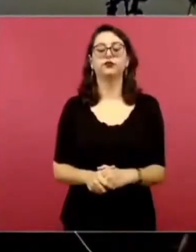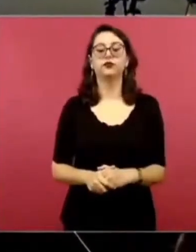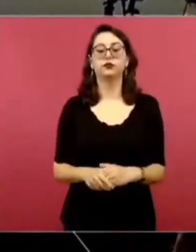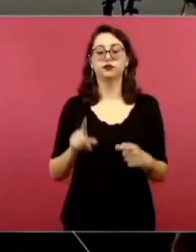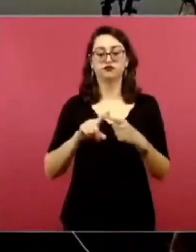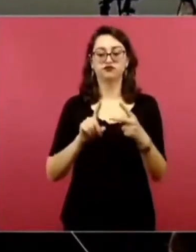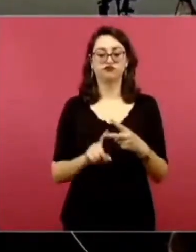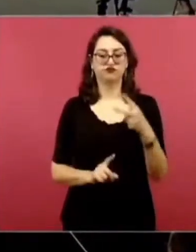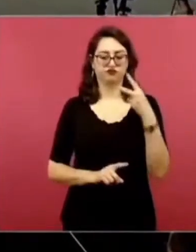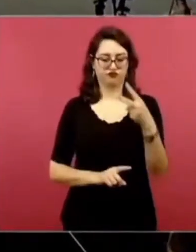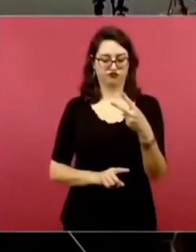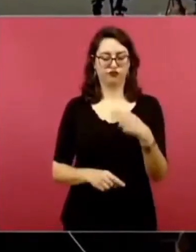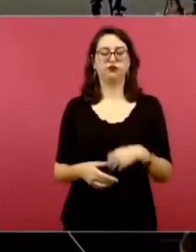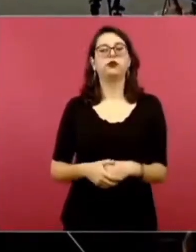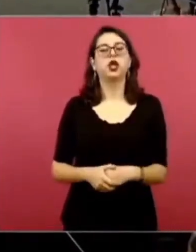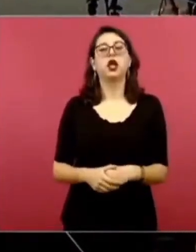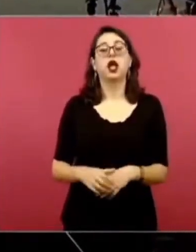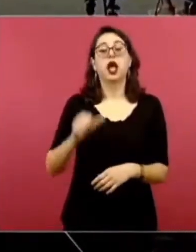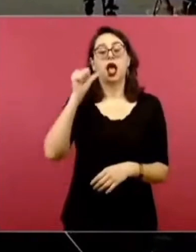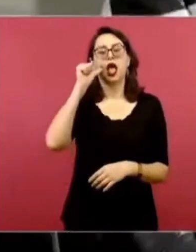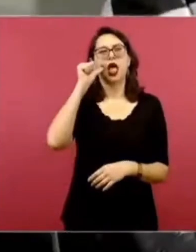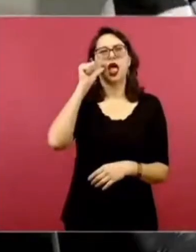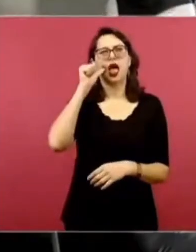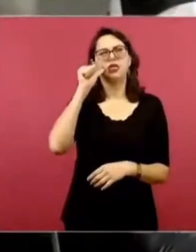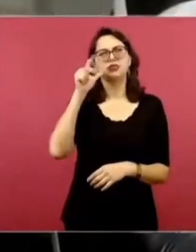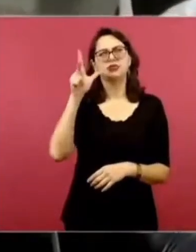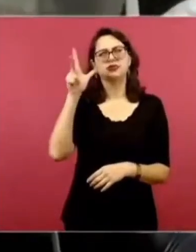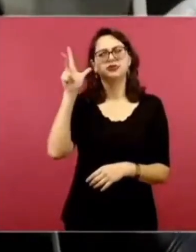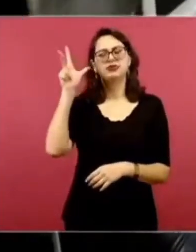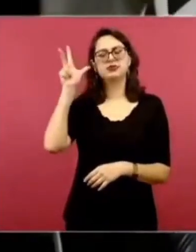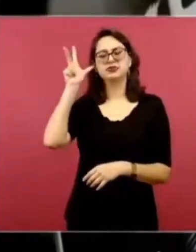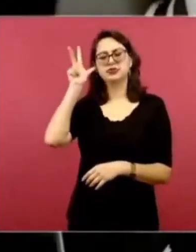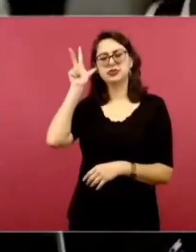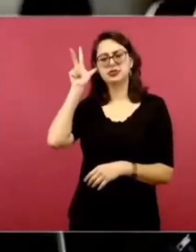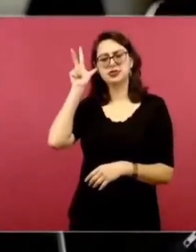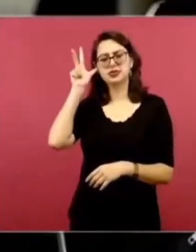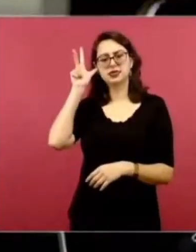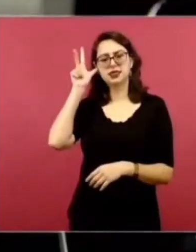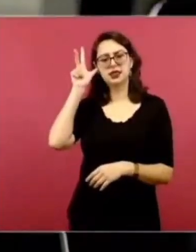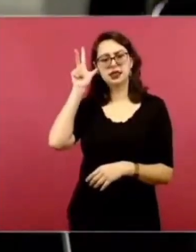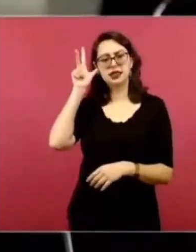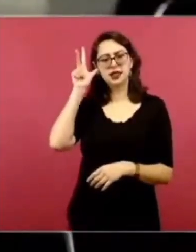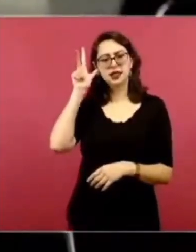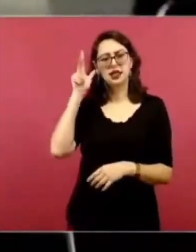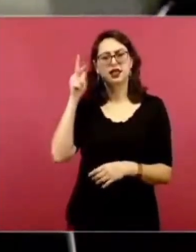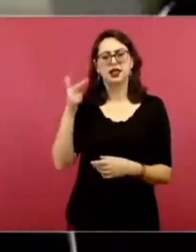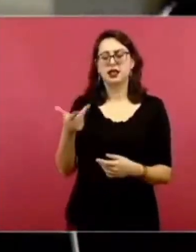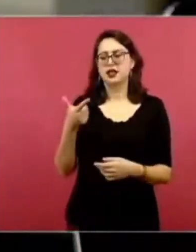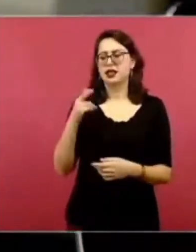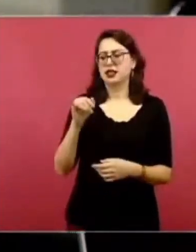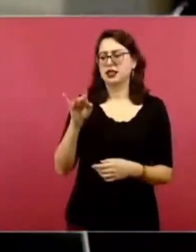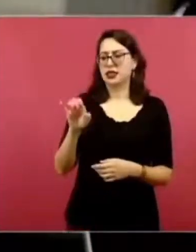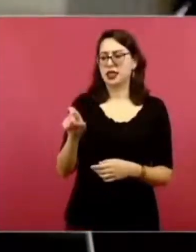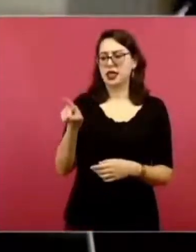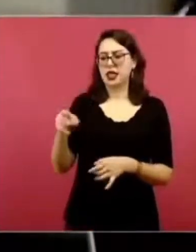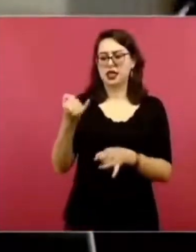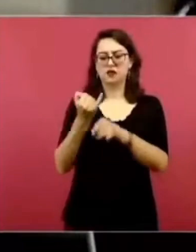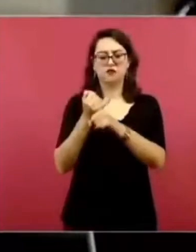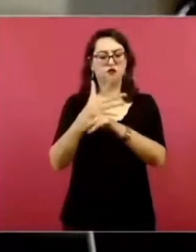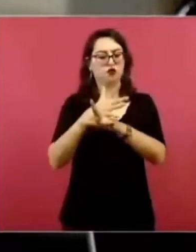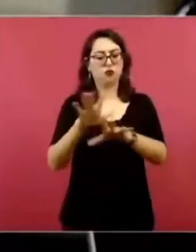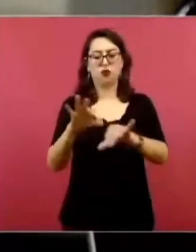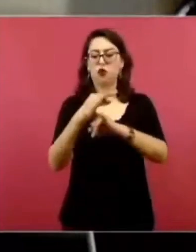el día de ayer, antier, si no mal recuerdo, el GIEI, pues dio su último informe del tema del caso Ayotzinapa. Ellos mencionan el